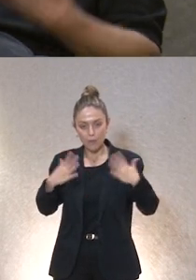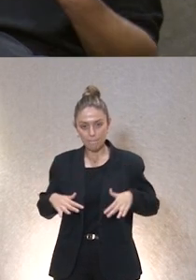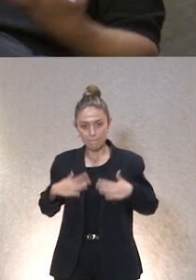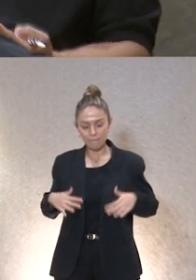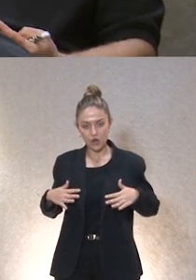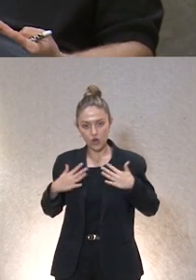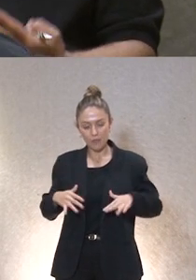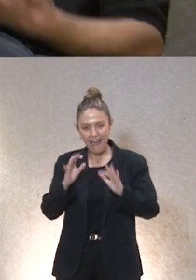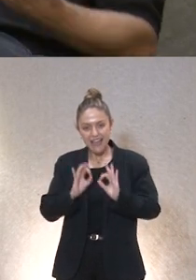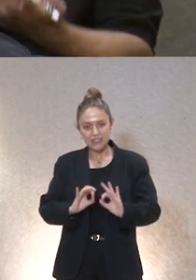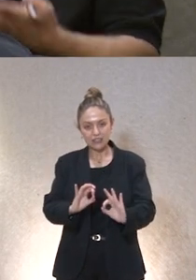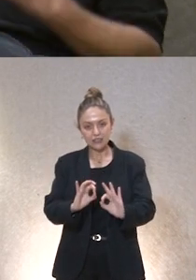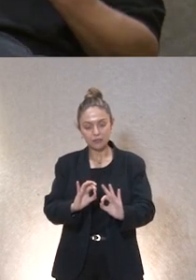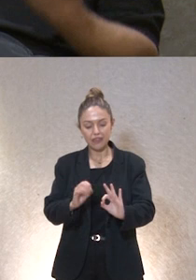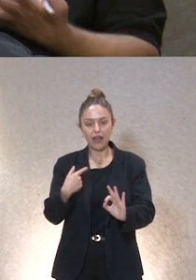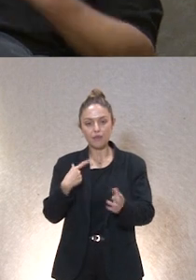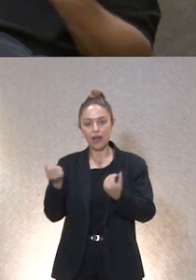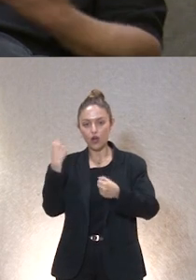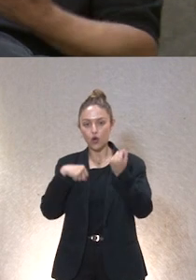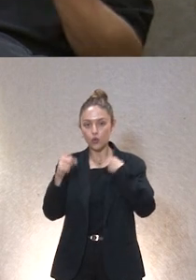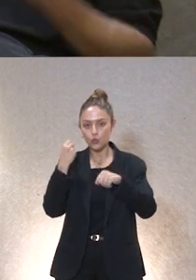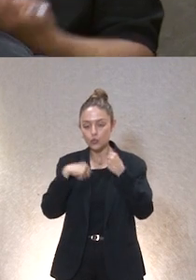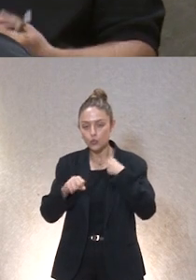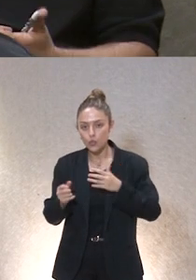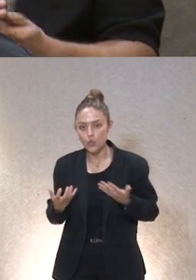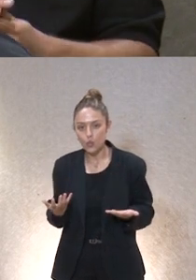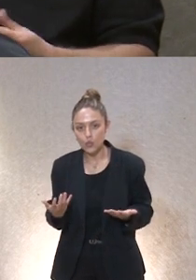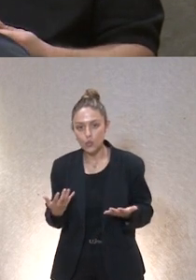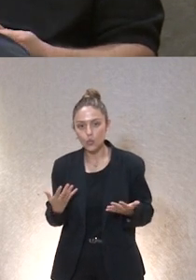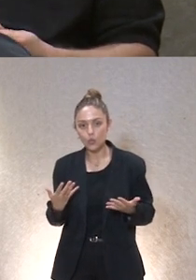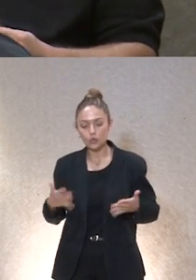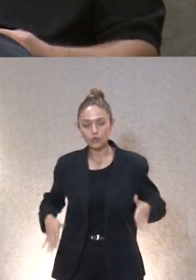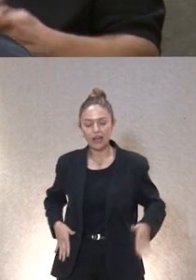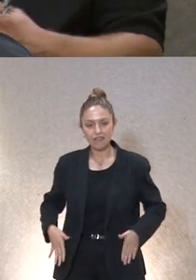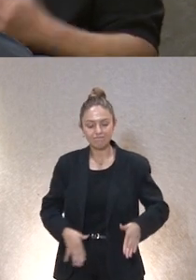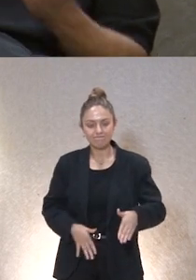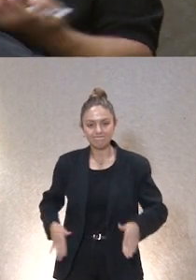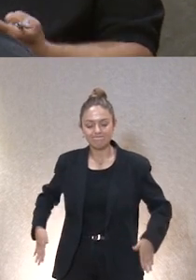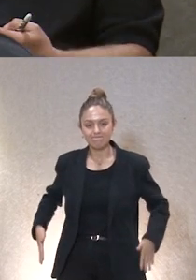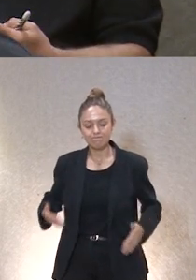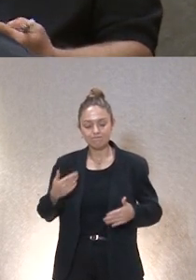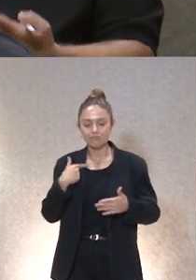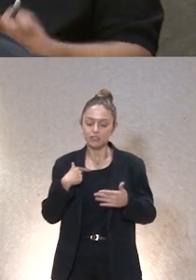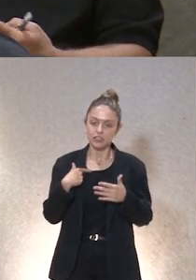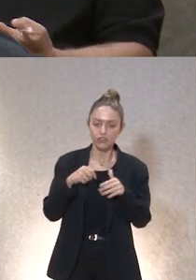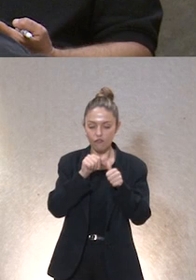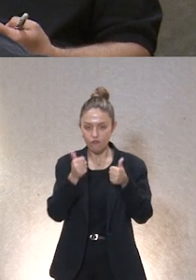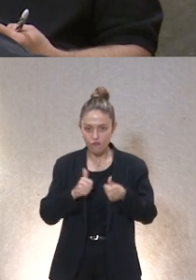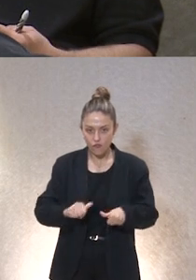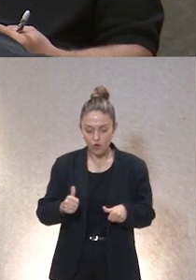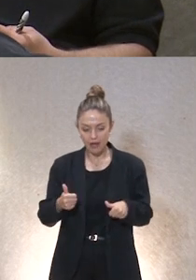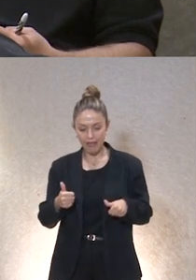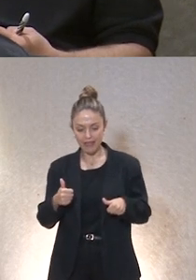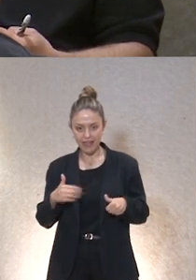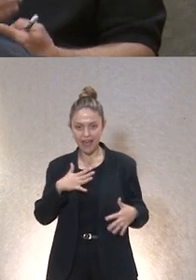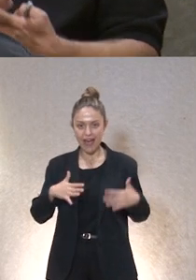riesgo de otra conducta llevarse a distintas partes de su cuerpo pues vimos de qué modo podría tener acceso a su